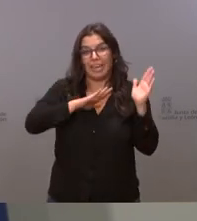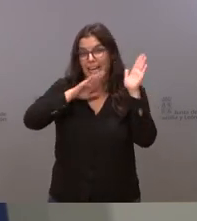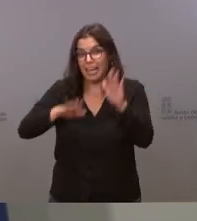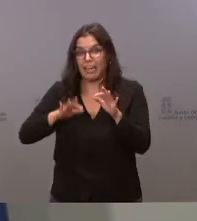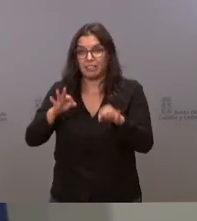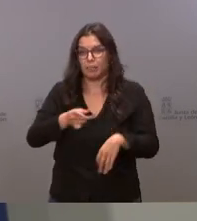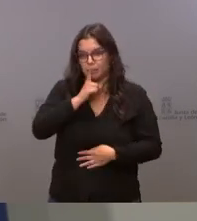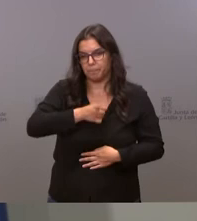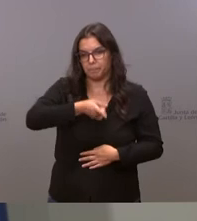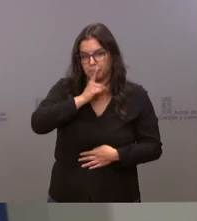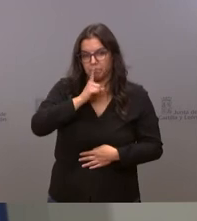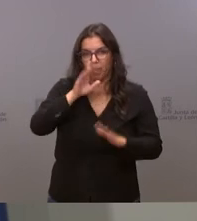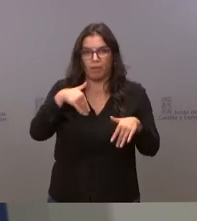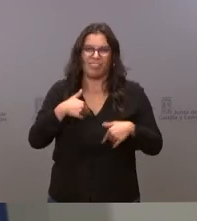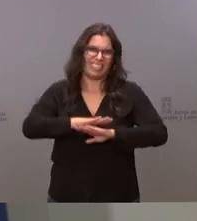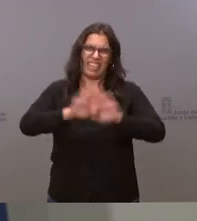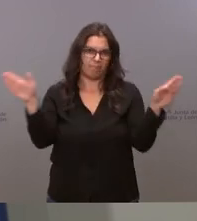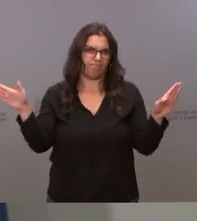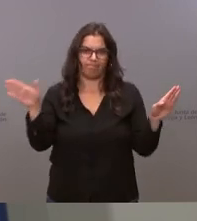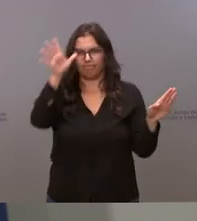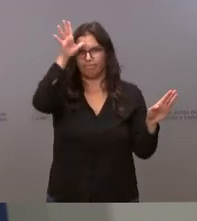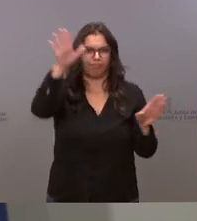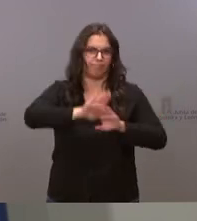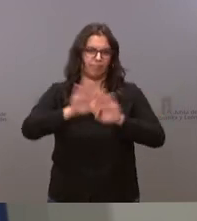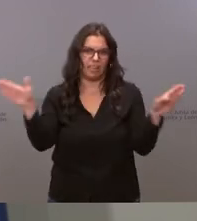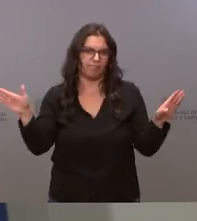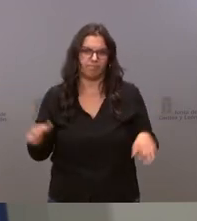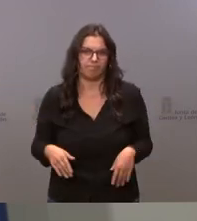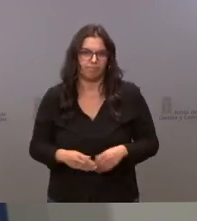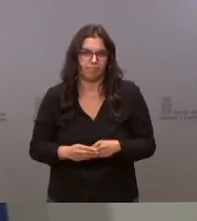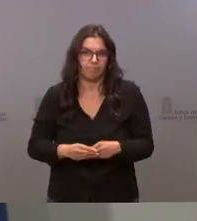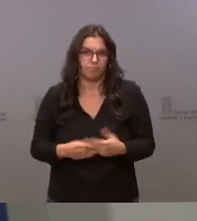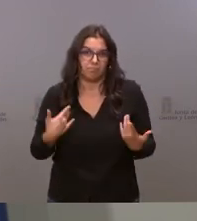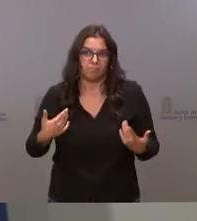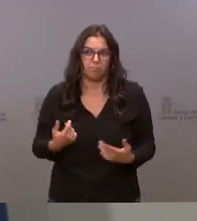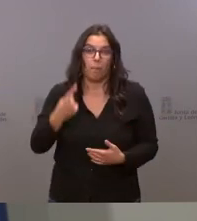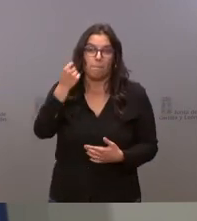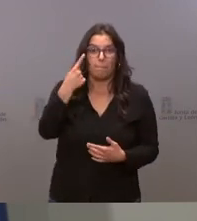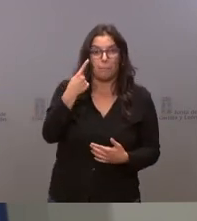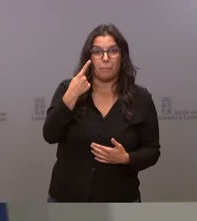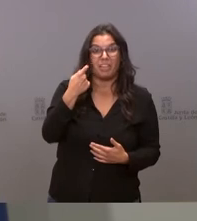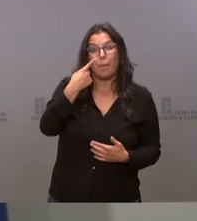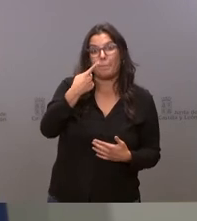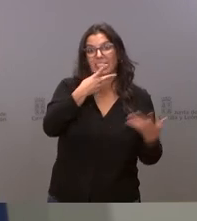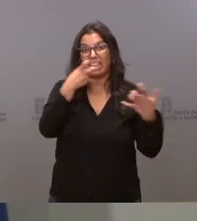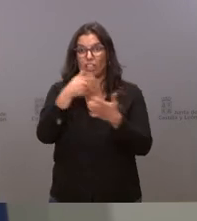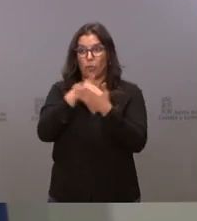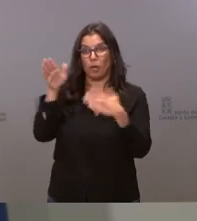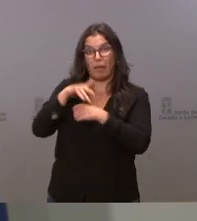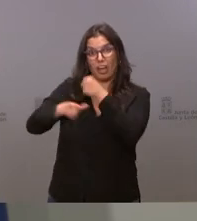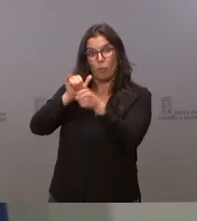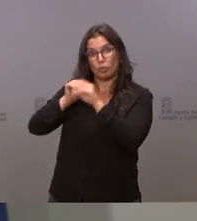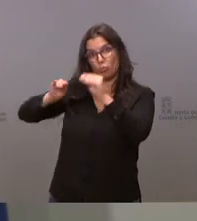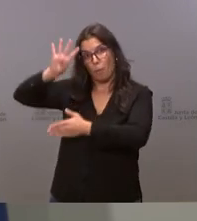calladas han pensado hombre ya está bien ya está bien que los 1700 millones vayan al Prat ya está bien